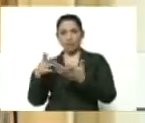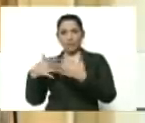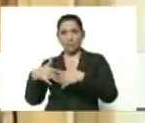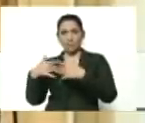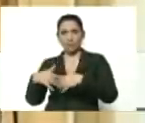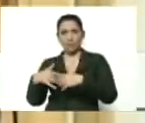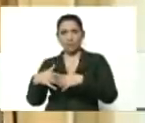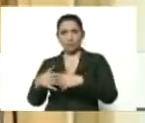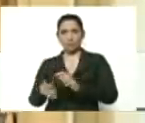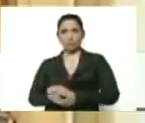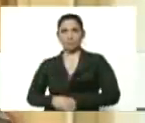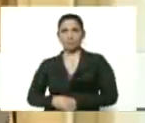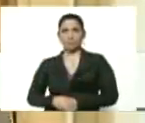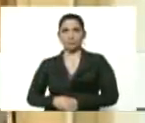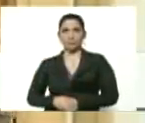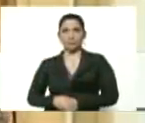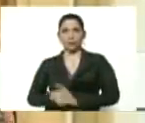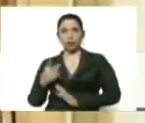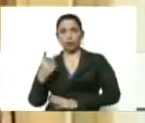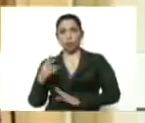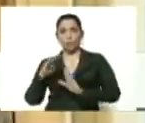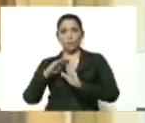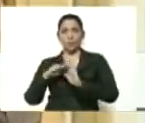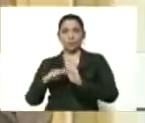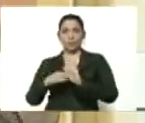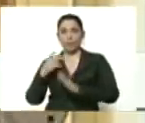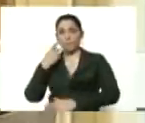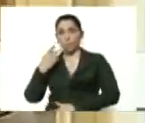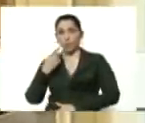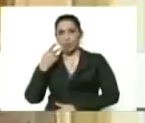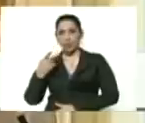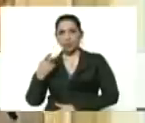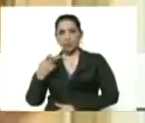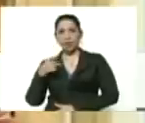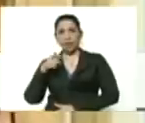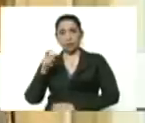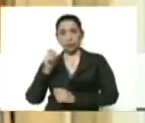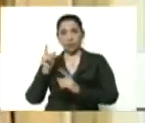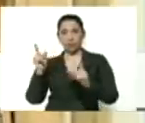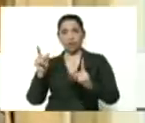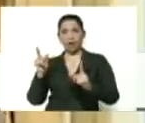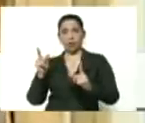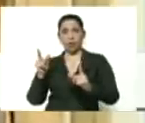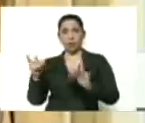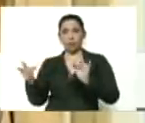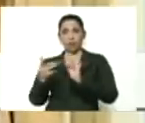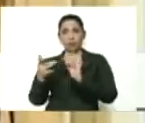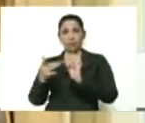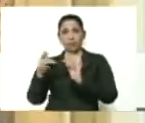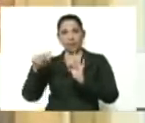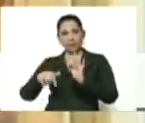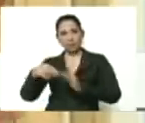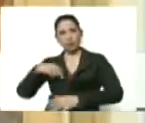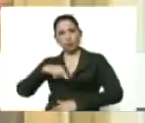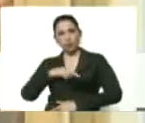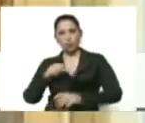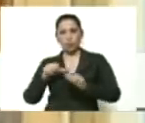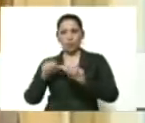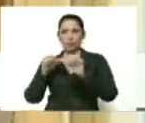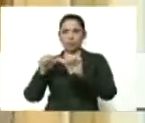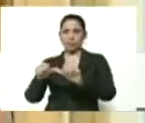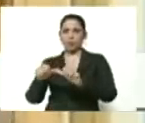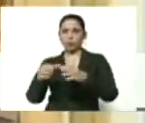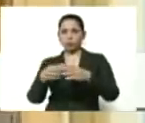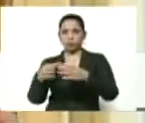y son dos medidas o políticas que han impactado directamente y por eso es que aquí nosotros mantenemos los